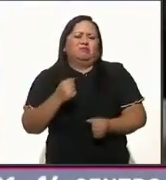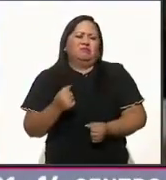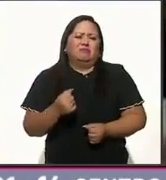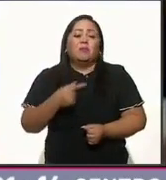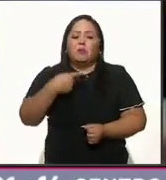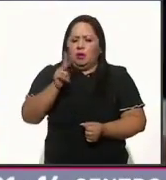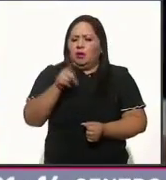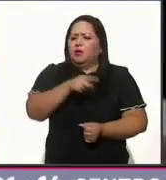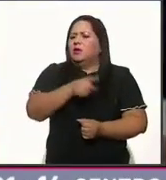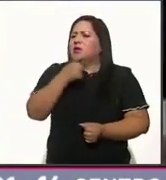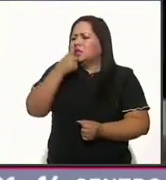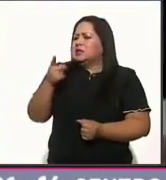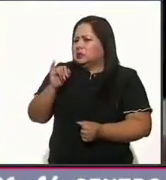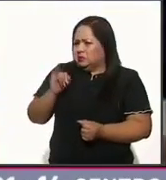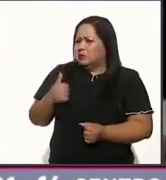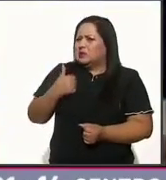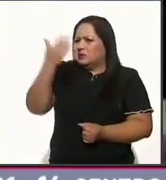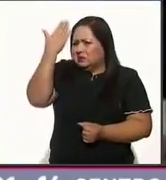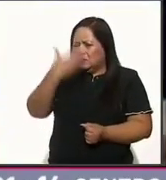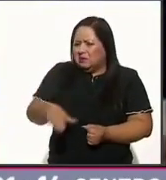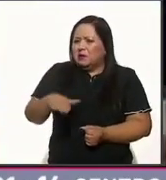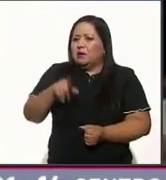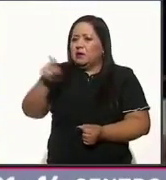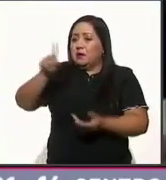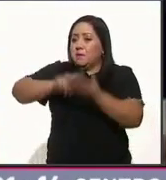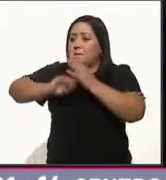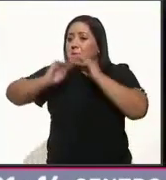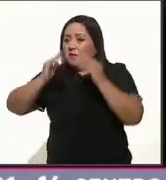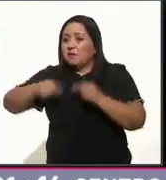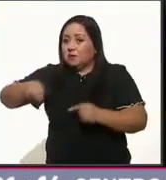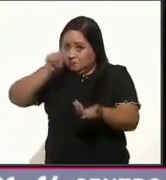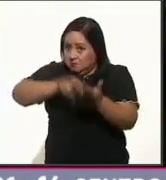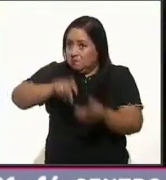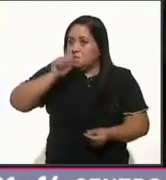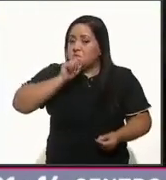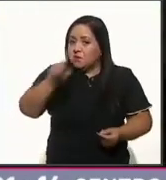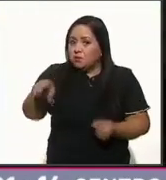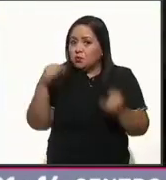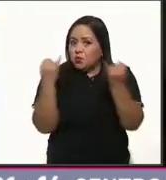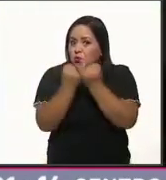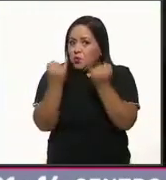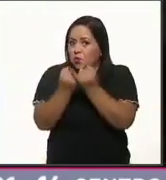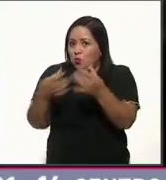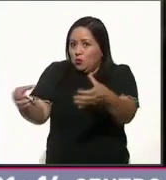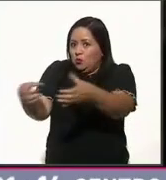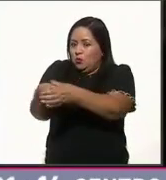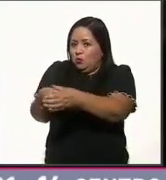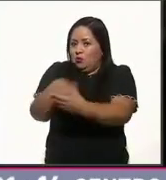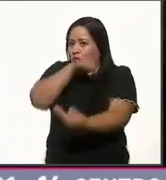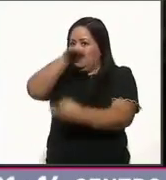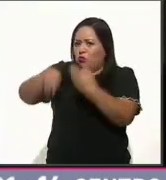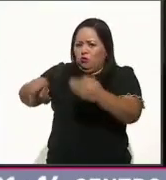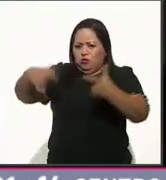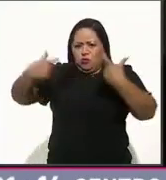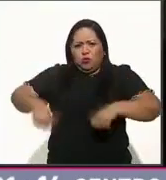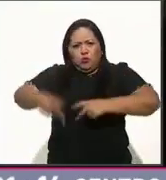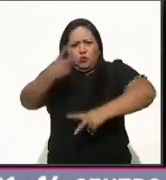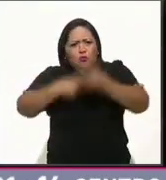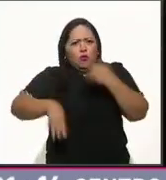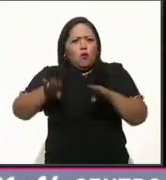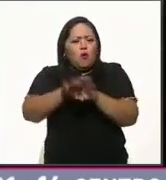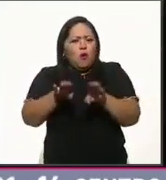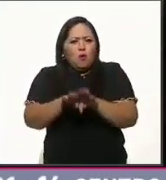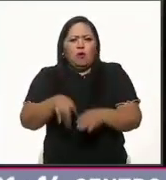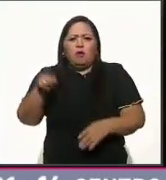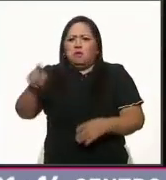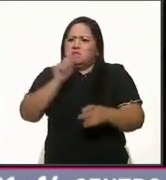Pero sí me gustaría saber si dentro de las fichas criminales está la de usted ahí, si está todo su enriquecimiento ilícito, si